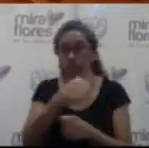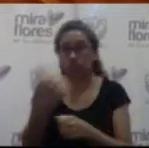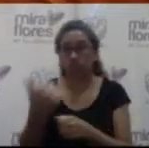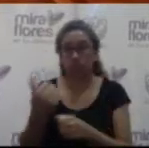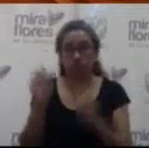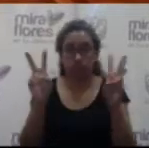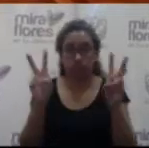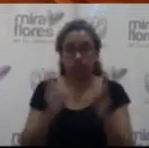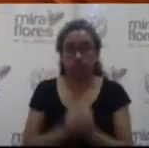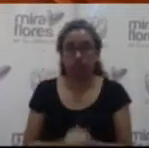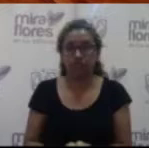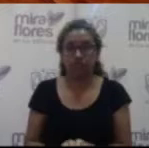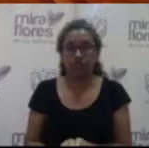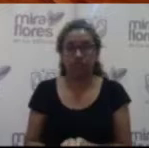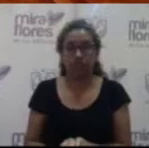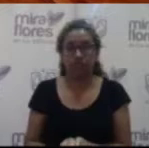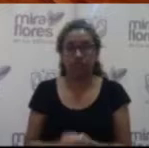siguiente punto.